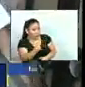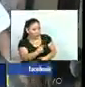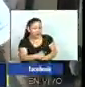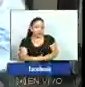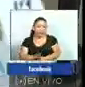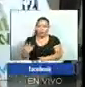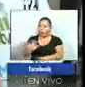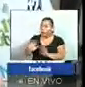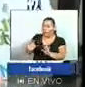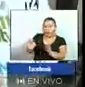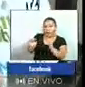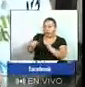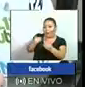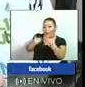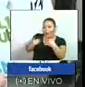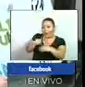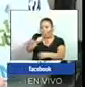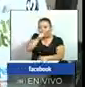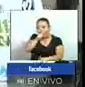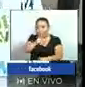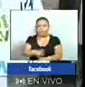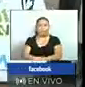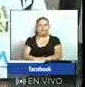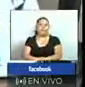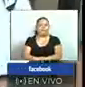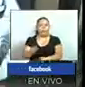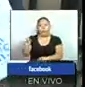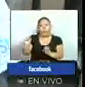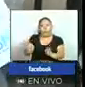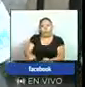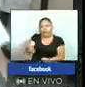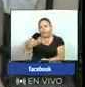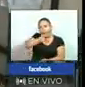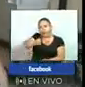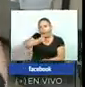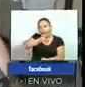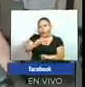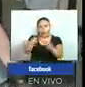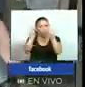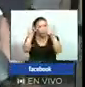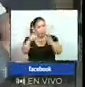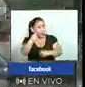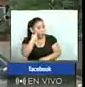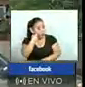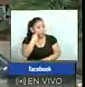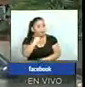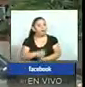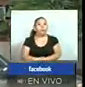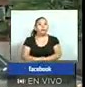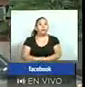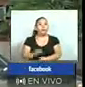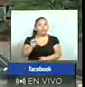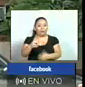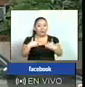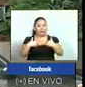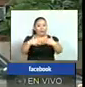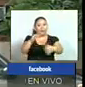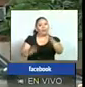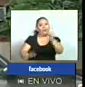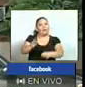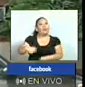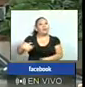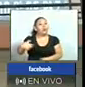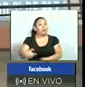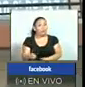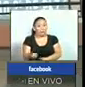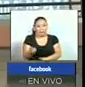Solamente esos detalles le puedo dar por el momento. No podemos dar mucha información porque el caso es un tema delicado. La audiencia inicial será el